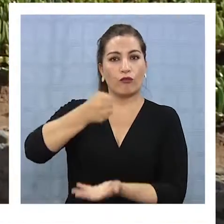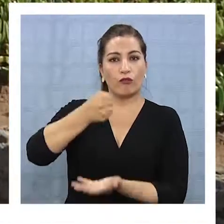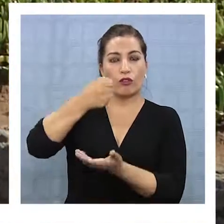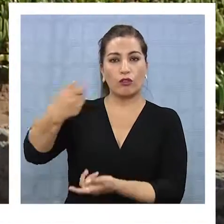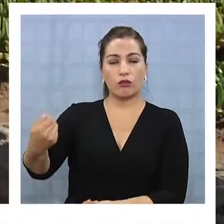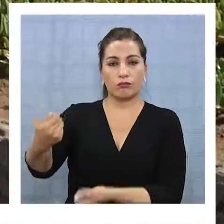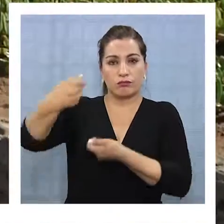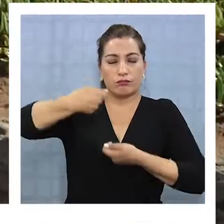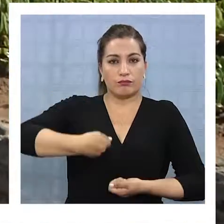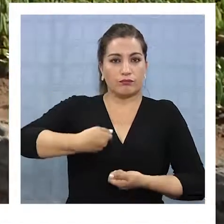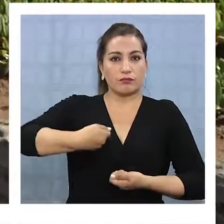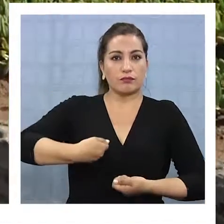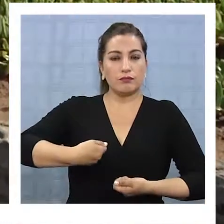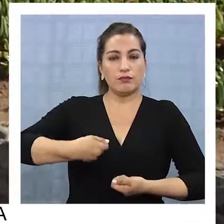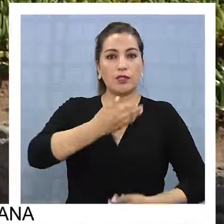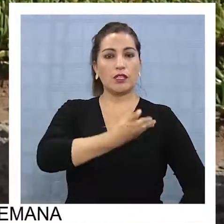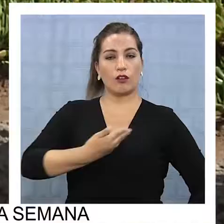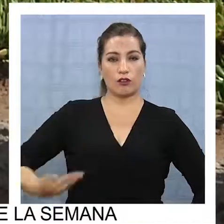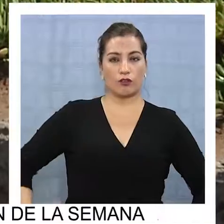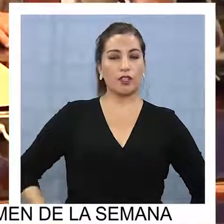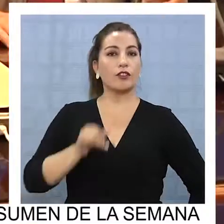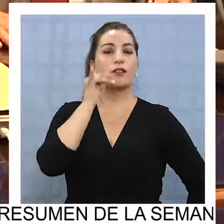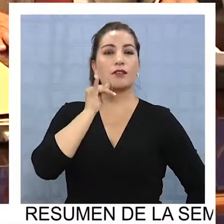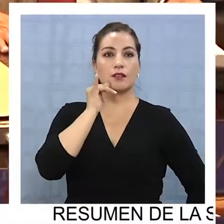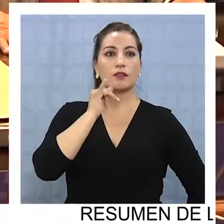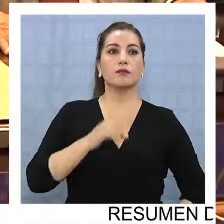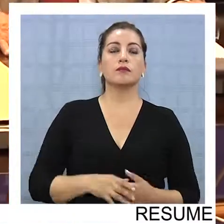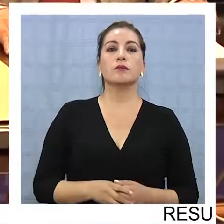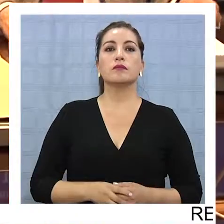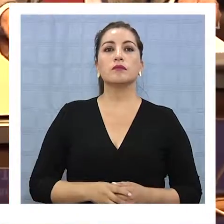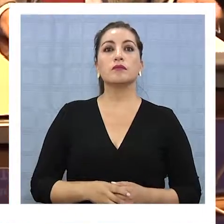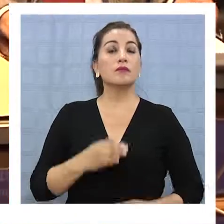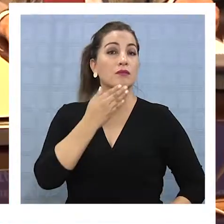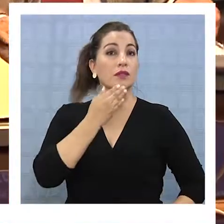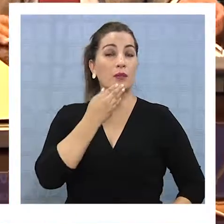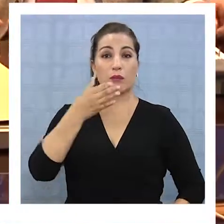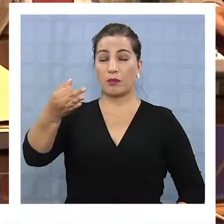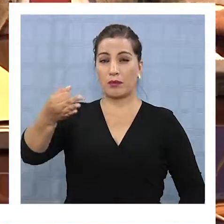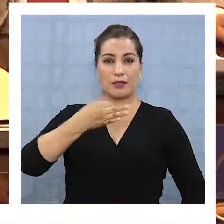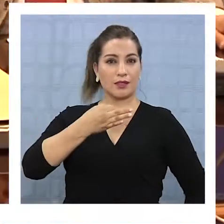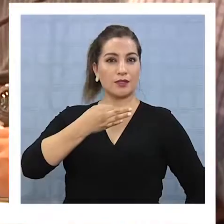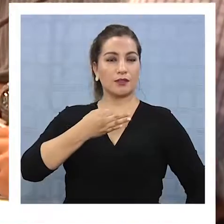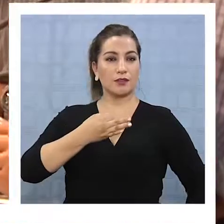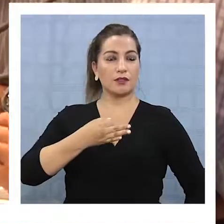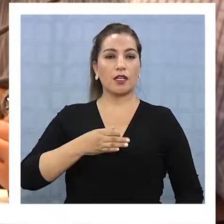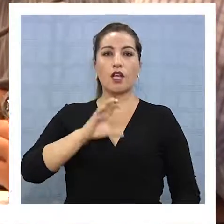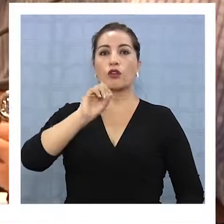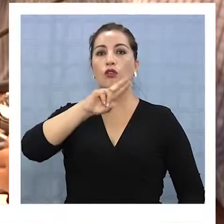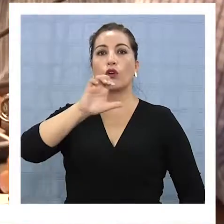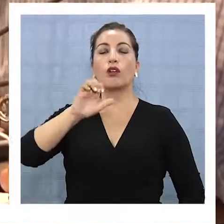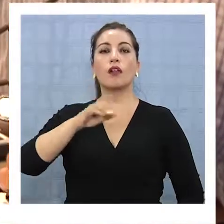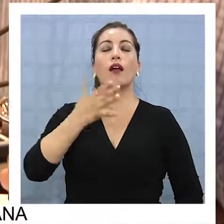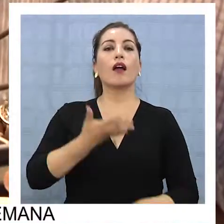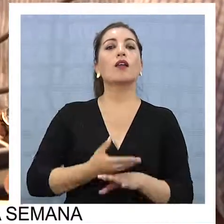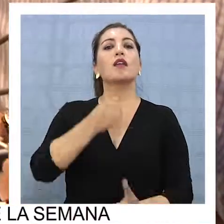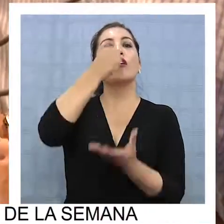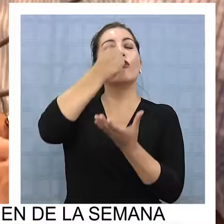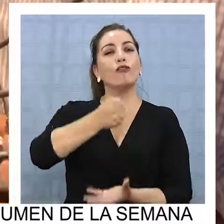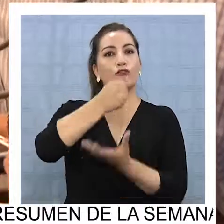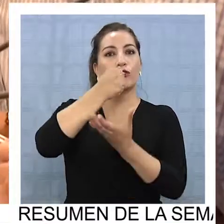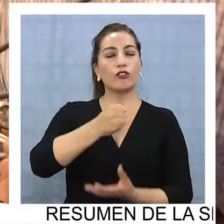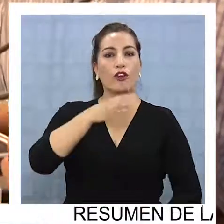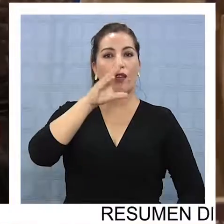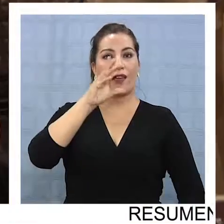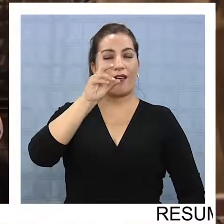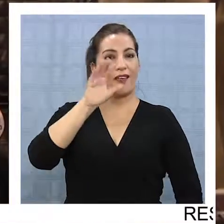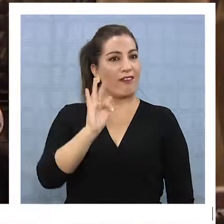del gobierno regional. Señalan además que el Consejo Regional optó por utilizar fondos del FNDR